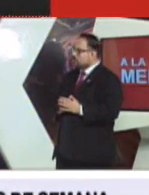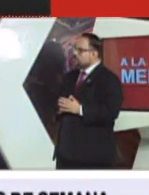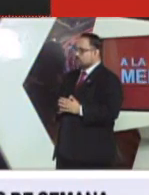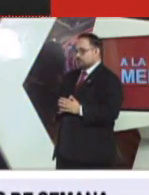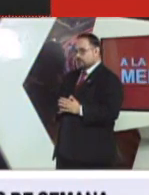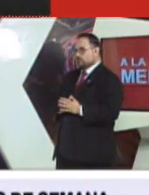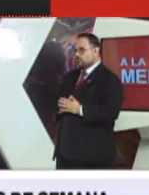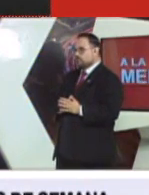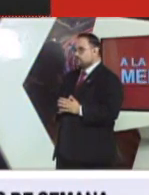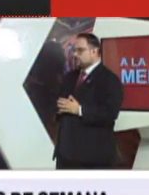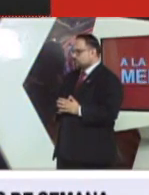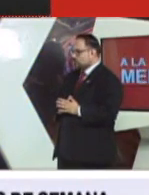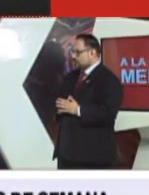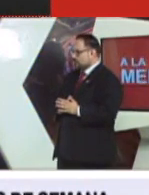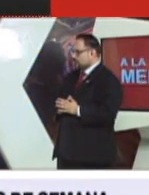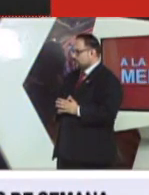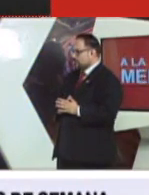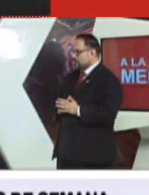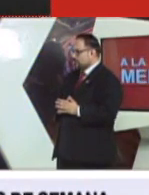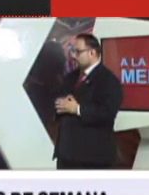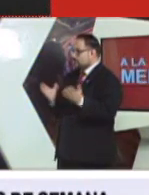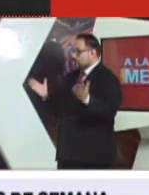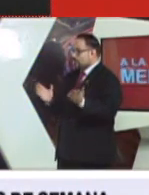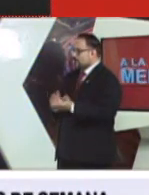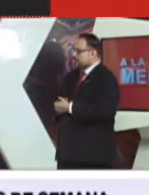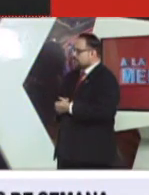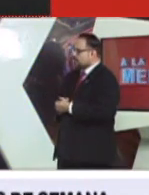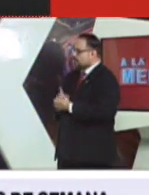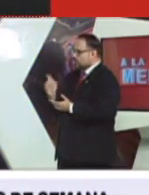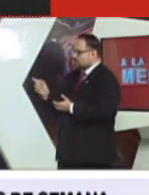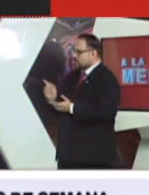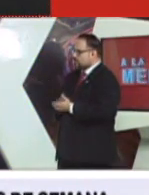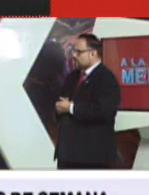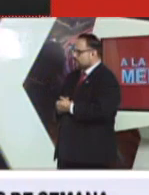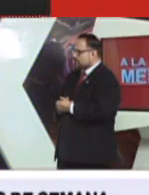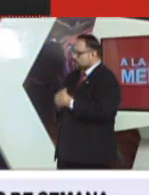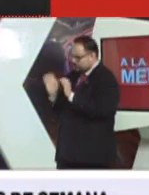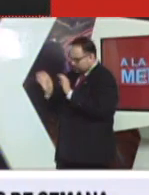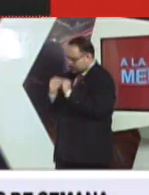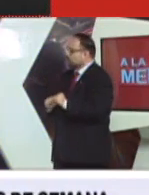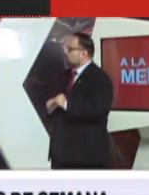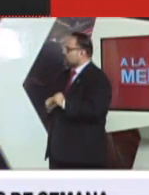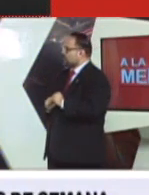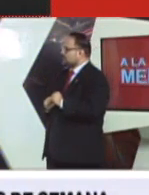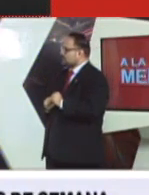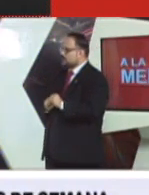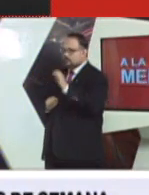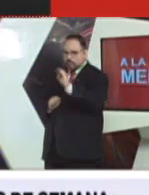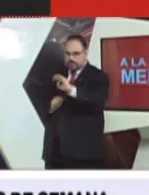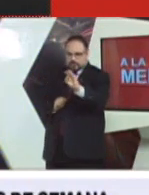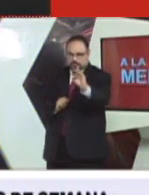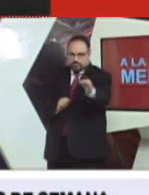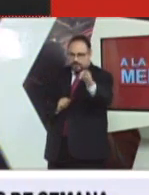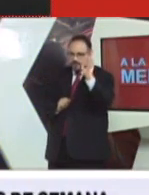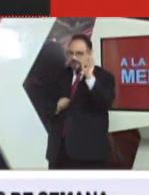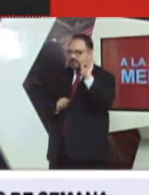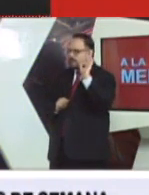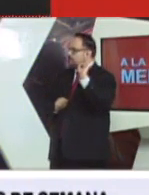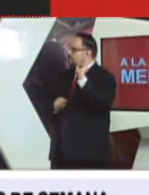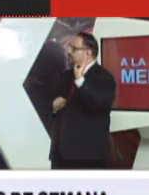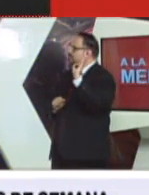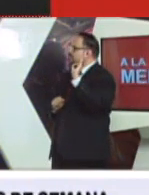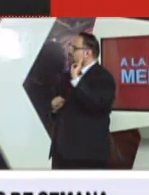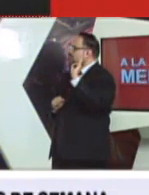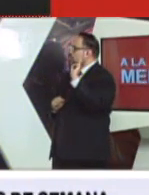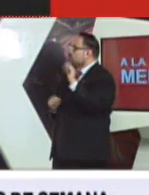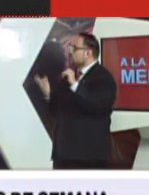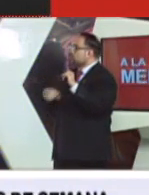No lo sé, yo tengo mis dudas todavía, pero habrá que esperar cuál es el comportamiento de la población. ¿Por qué, Sandy? Porque a ti te pueden decir que